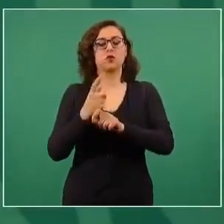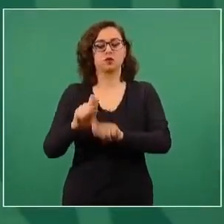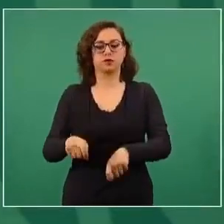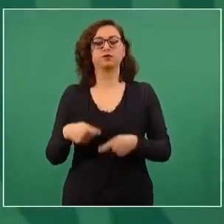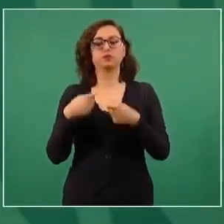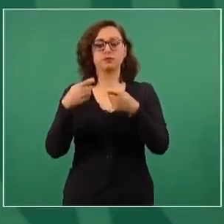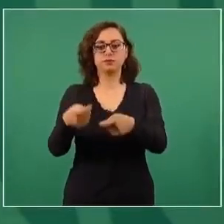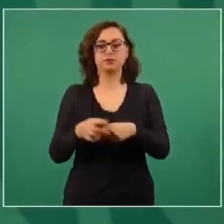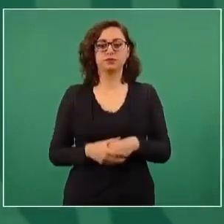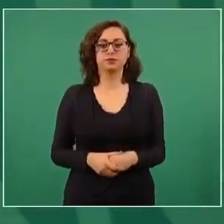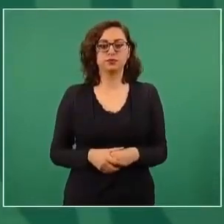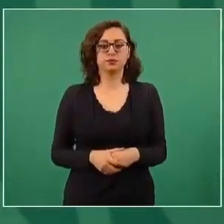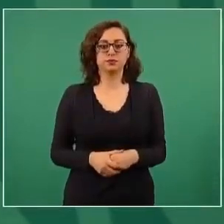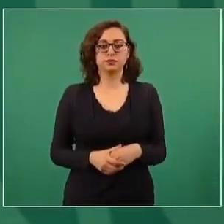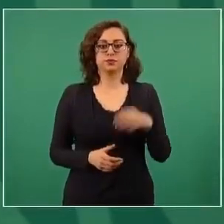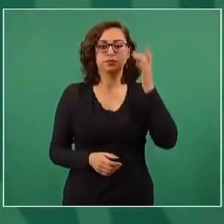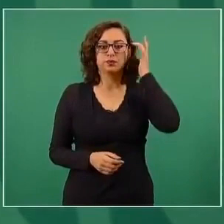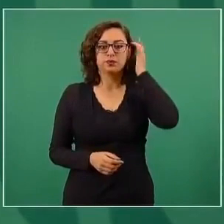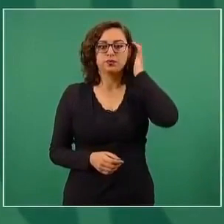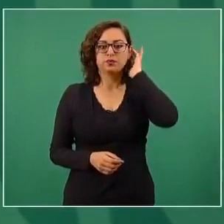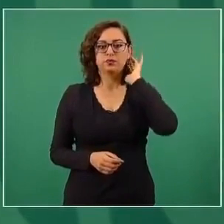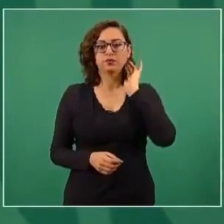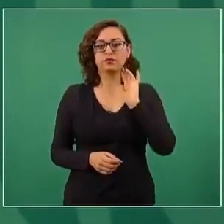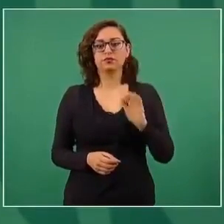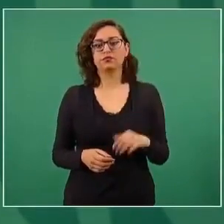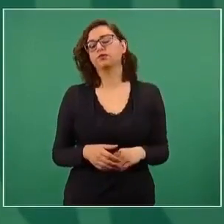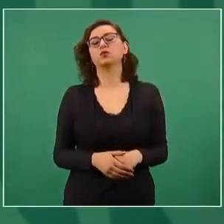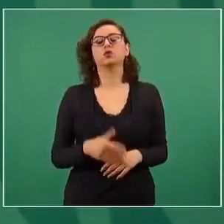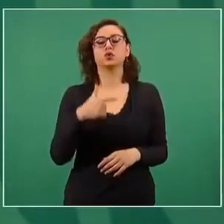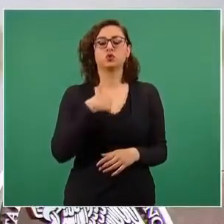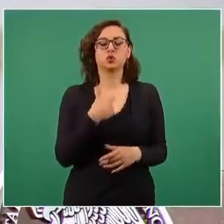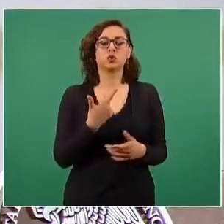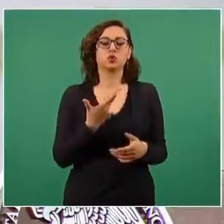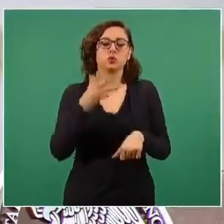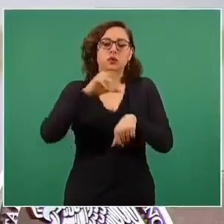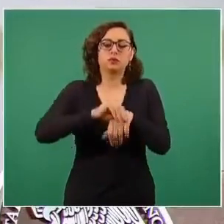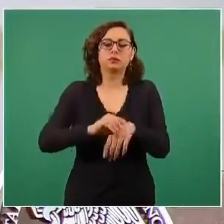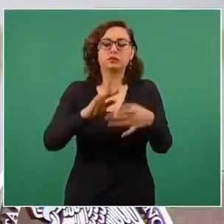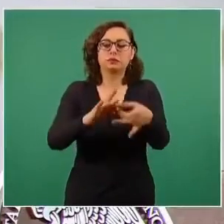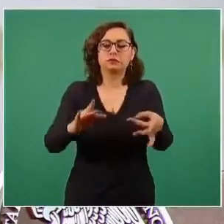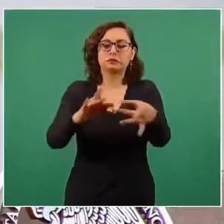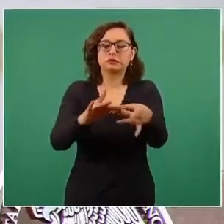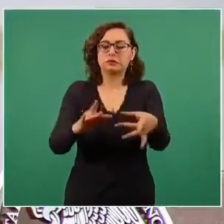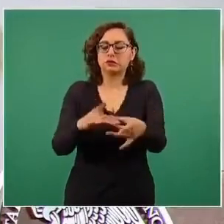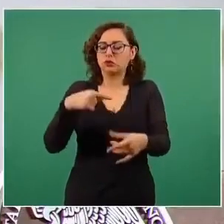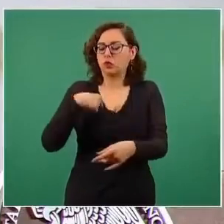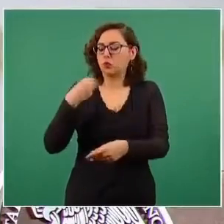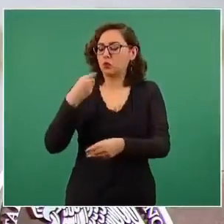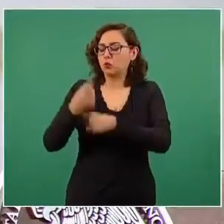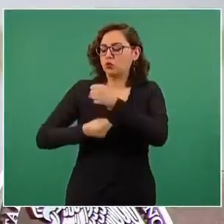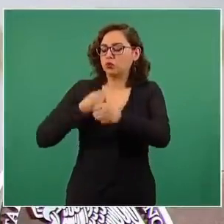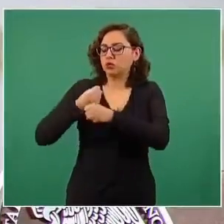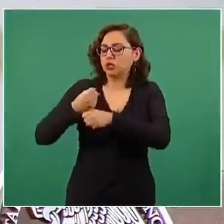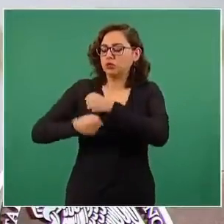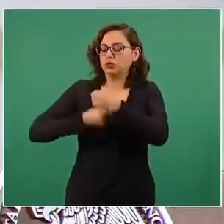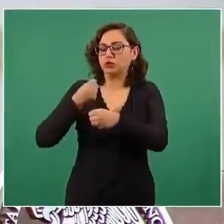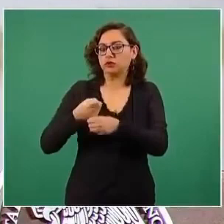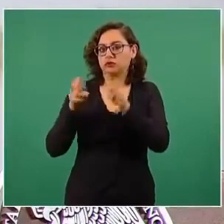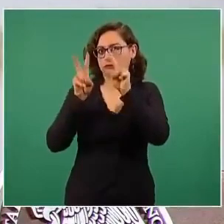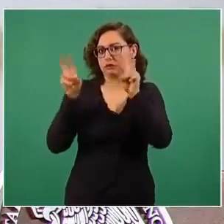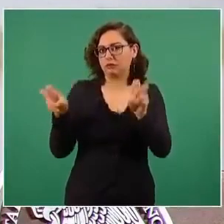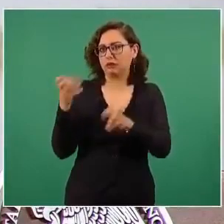porque durante muchos años me dediqué al tema de cambio climático, lo que menciona el presidente de reducir